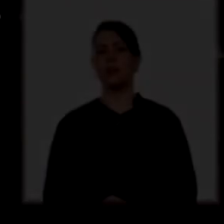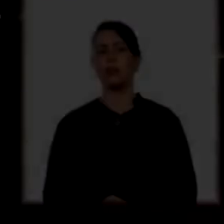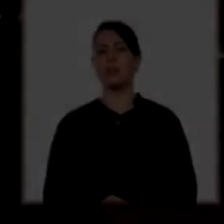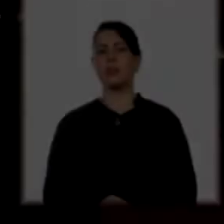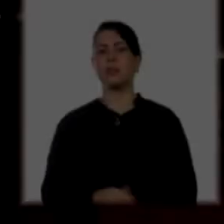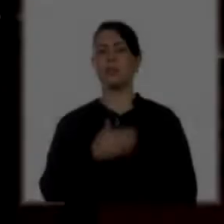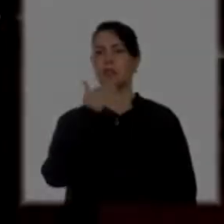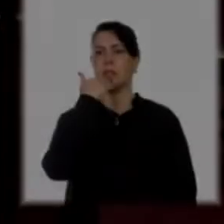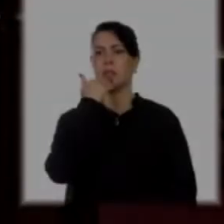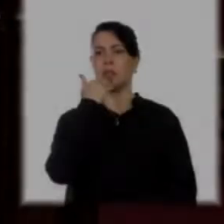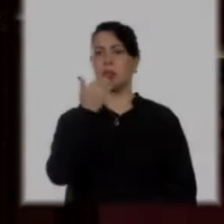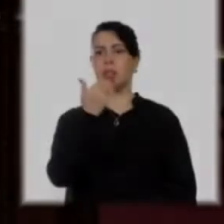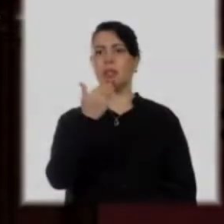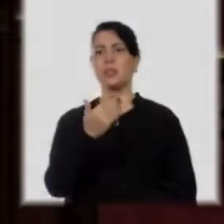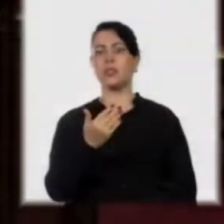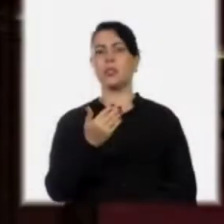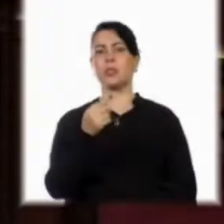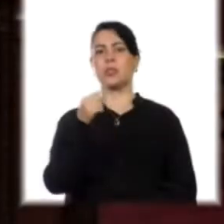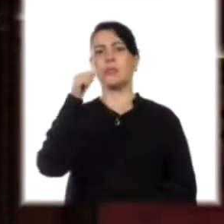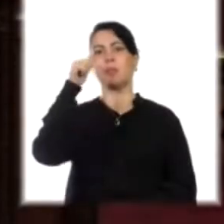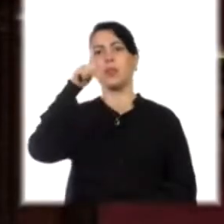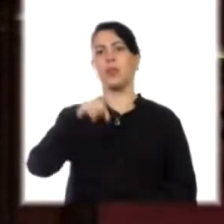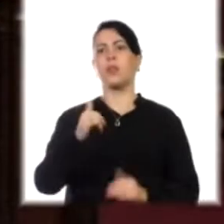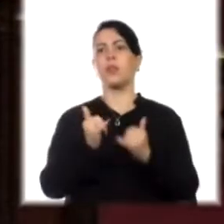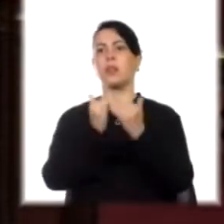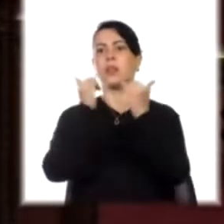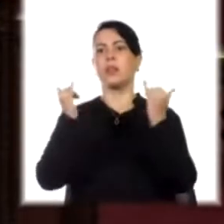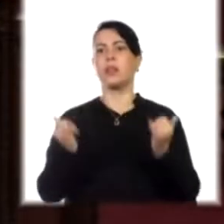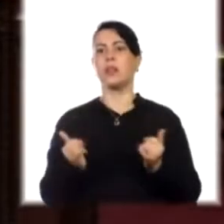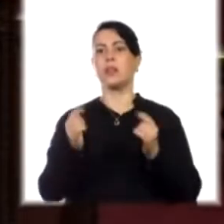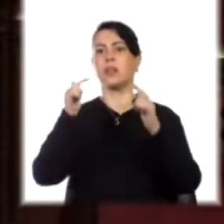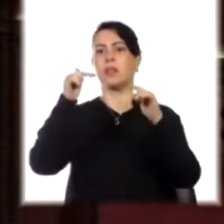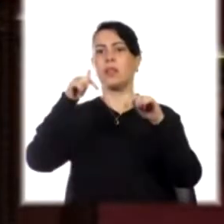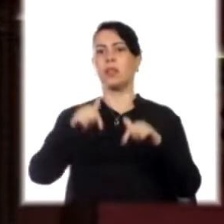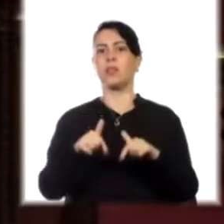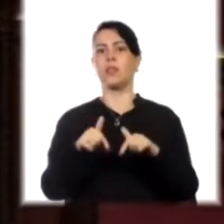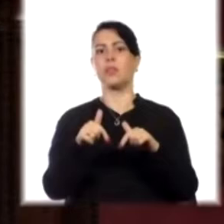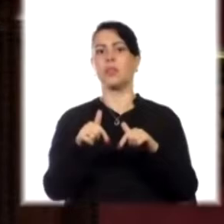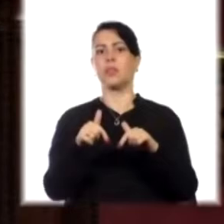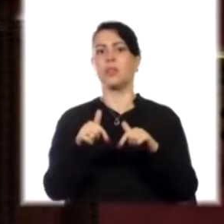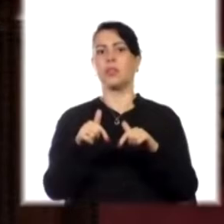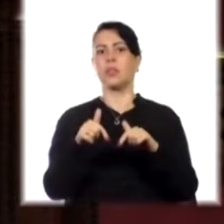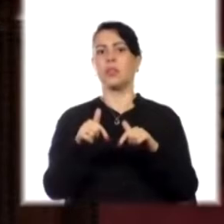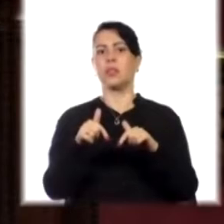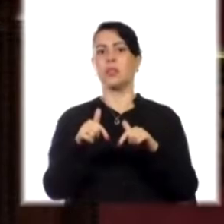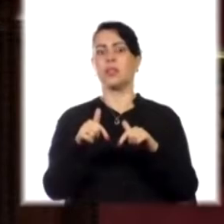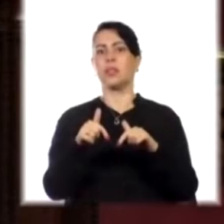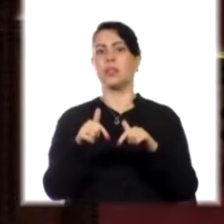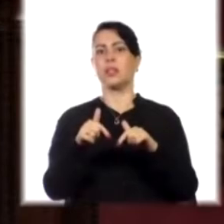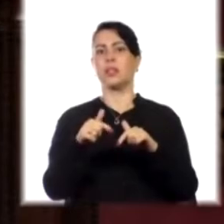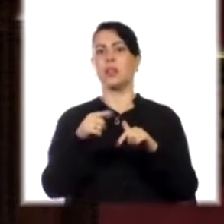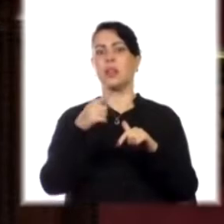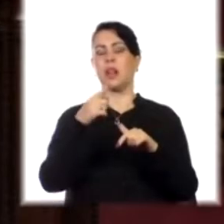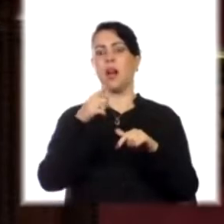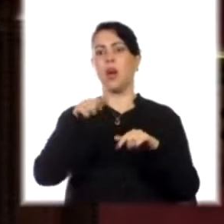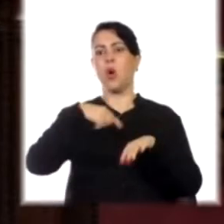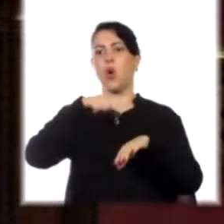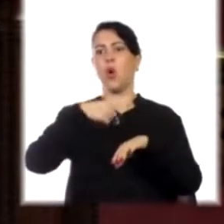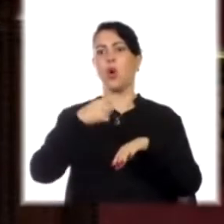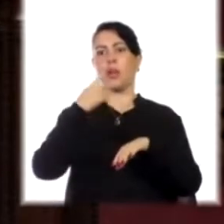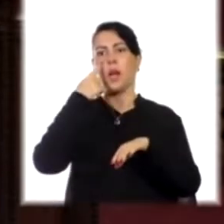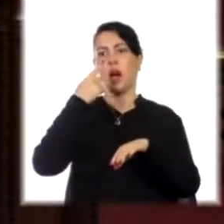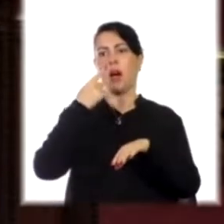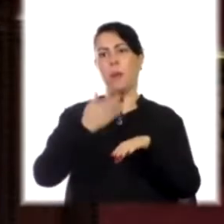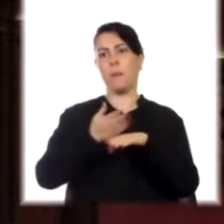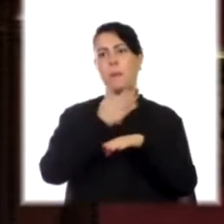En el día de hoy nos vamos a referir a dos temas en este espacio de la media hora previa. El